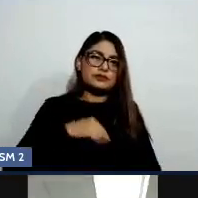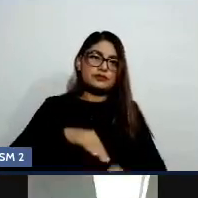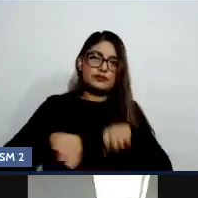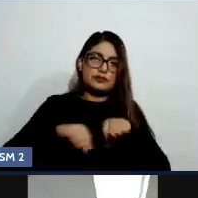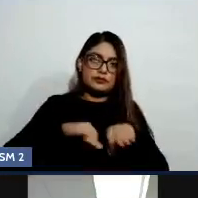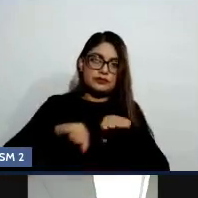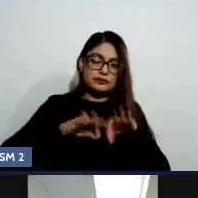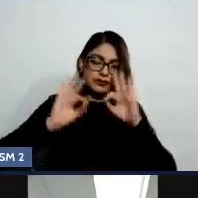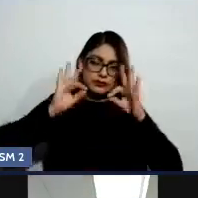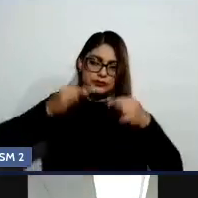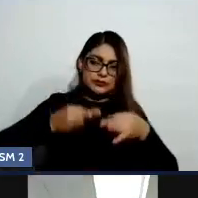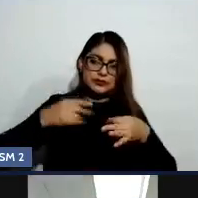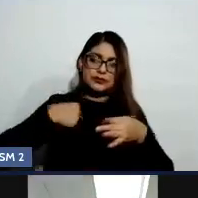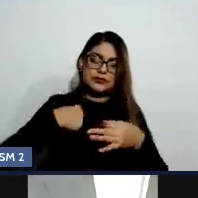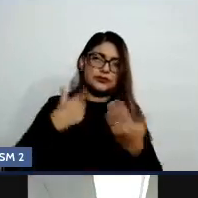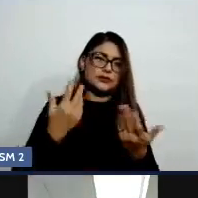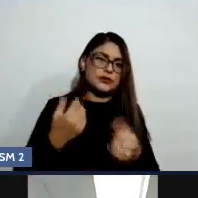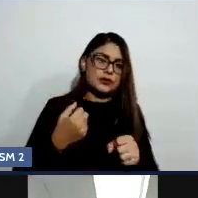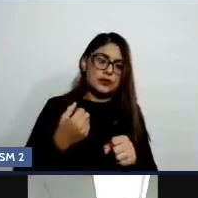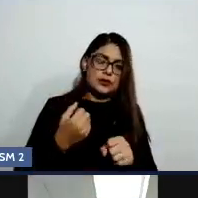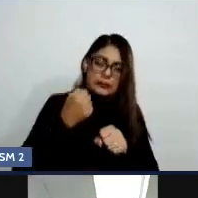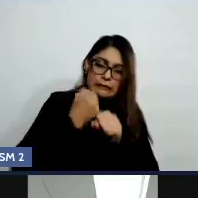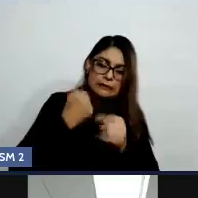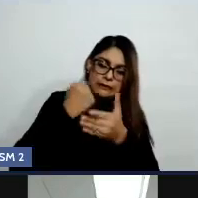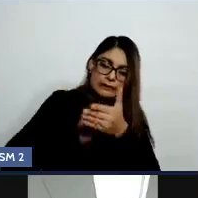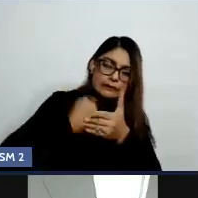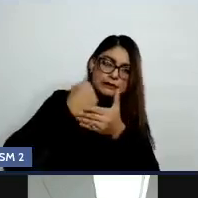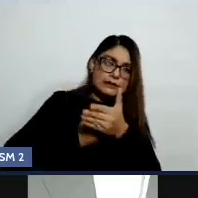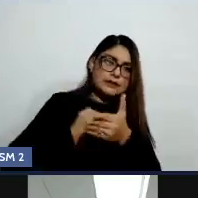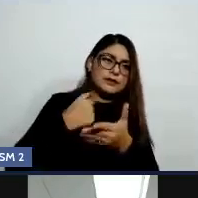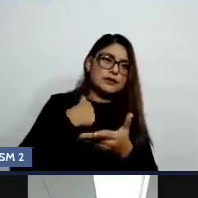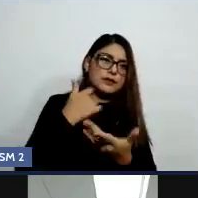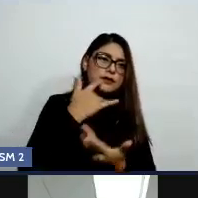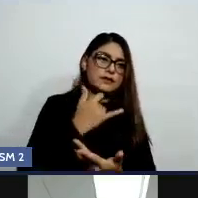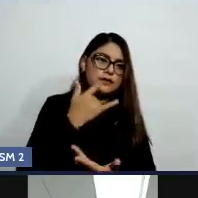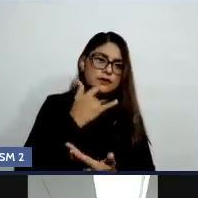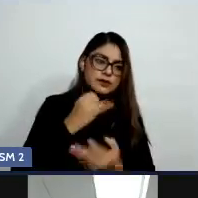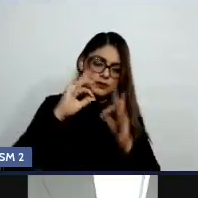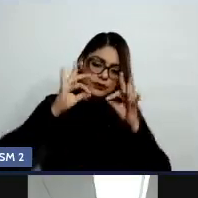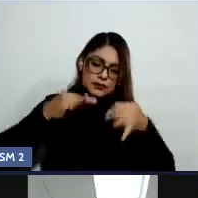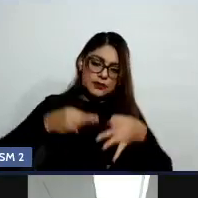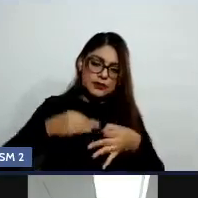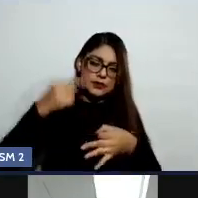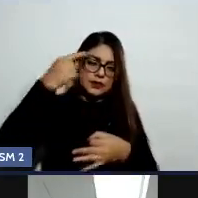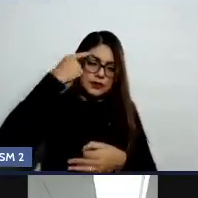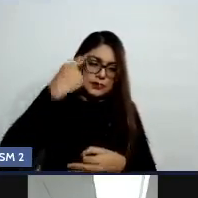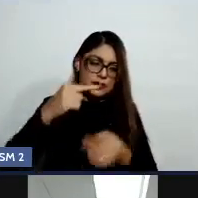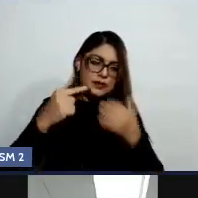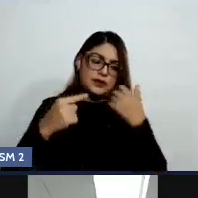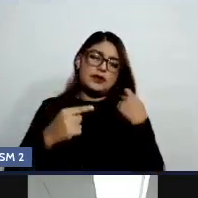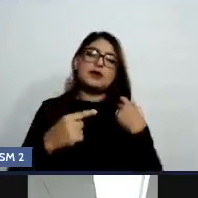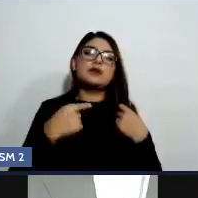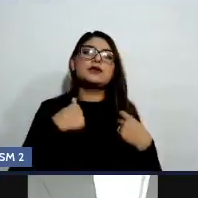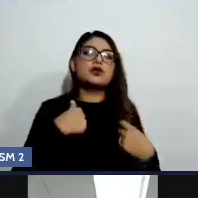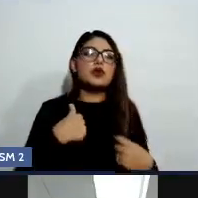que tengamos como colchón, vamos a estos factores como protección.